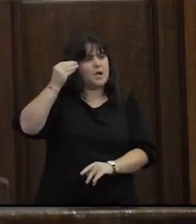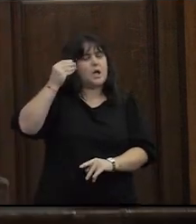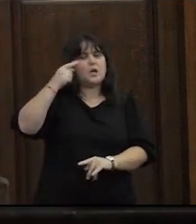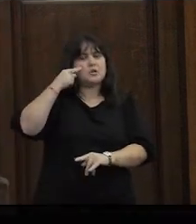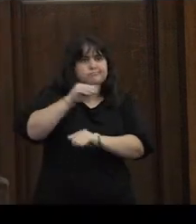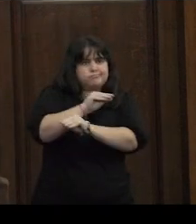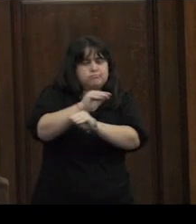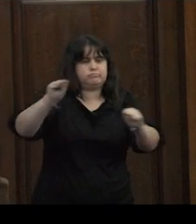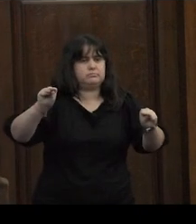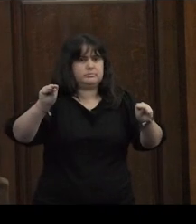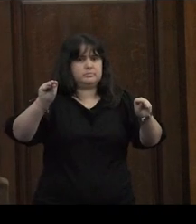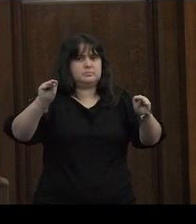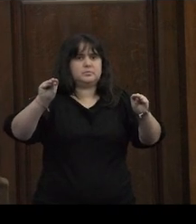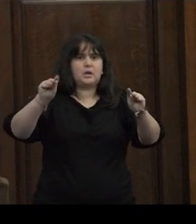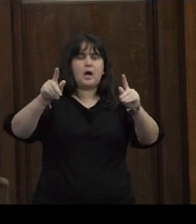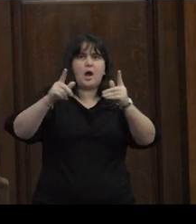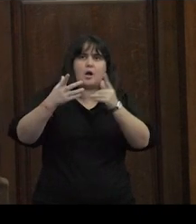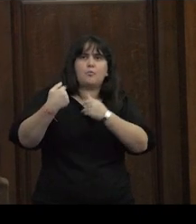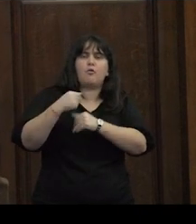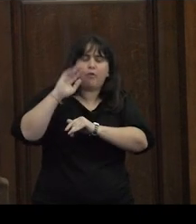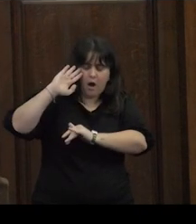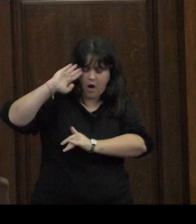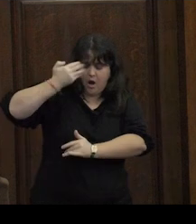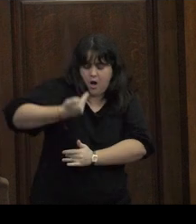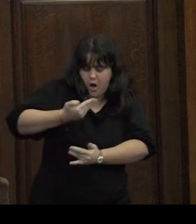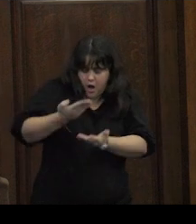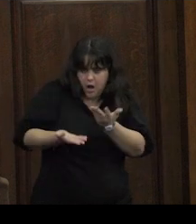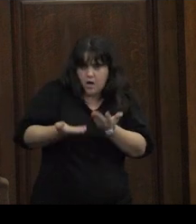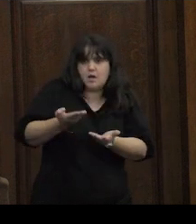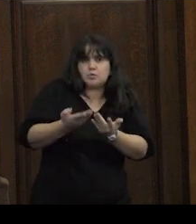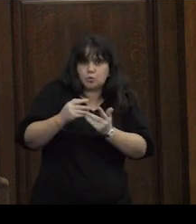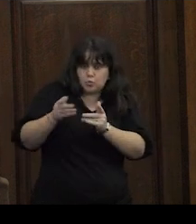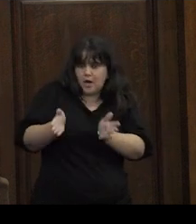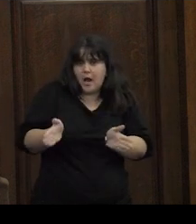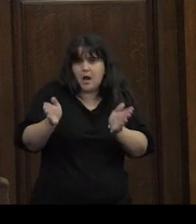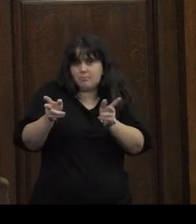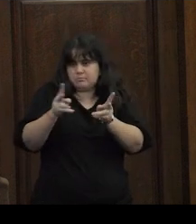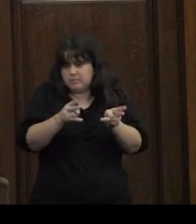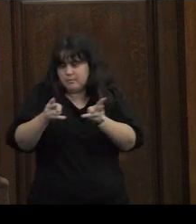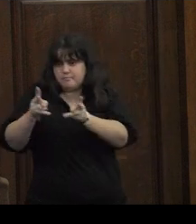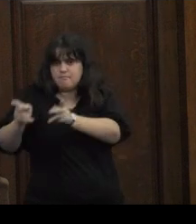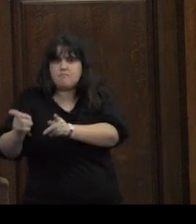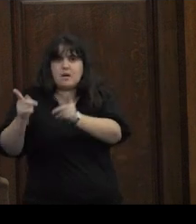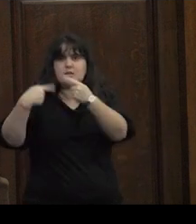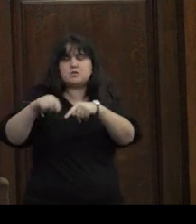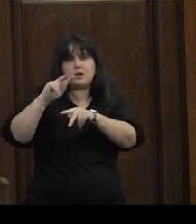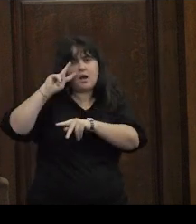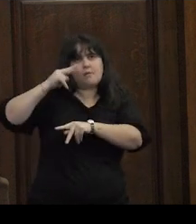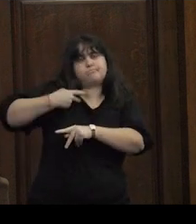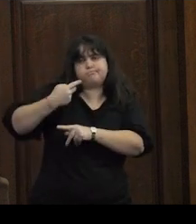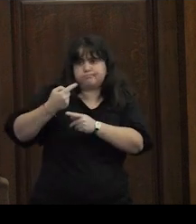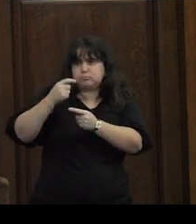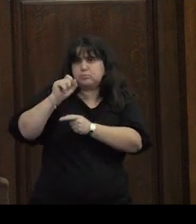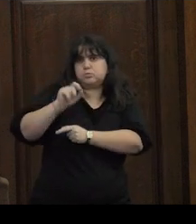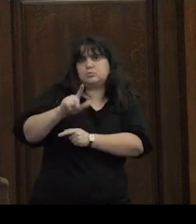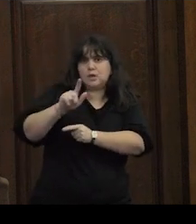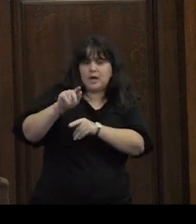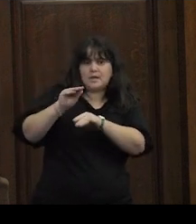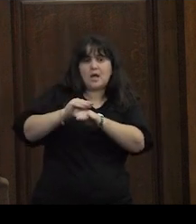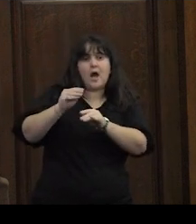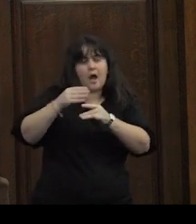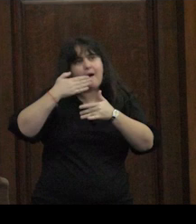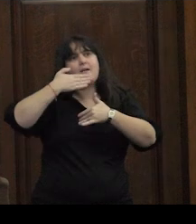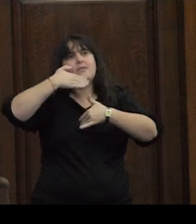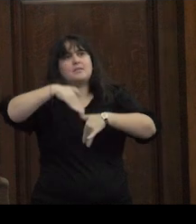advierto un modo de autorreconocimiento generacional según el cual se perciben tributarios de una